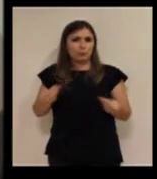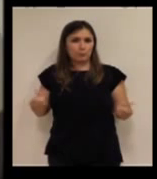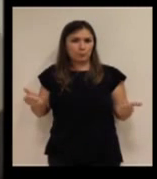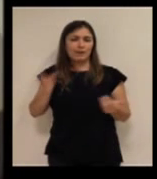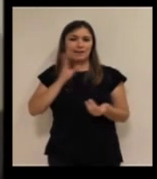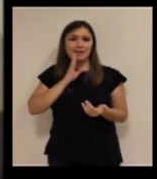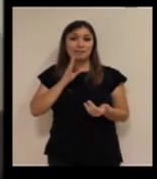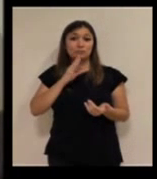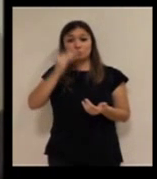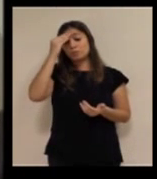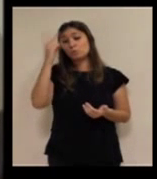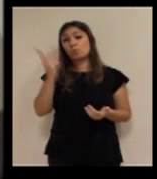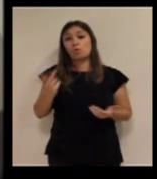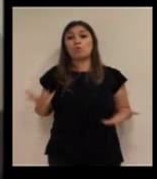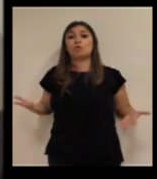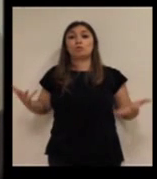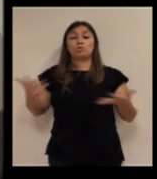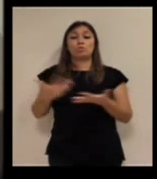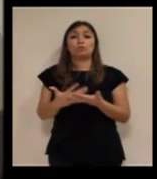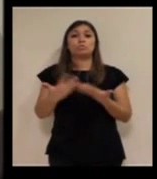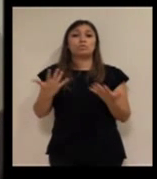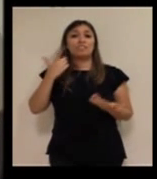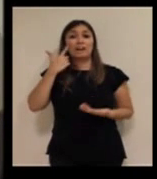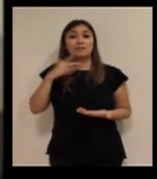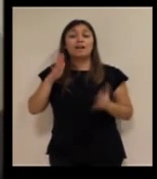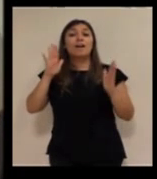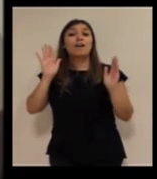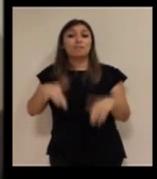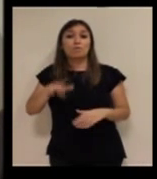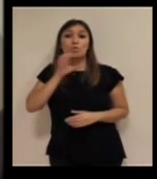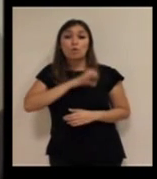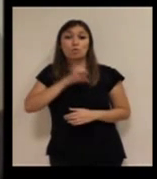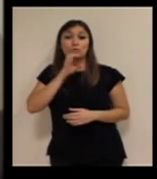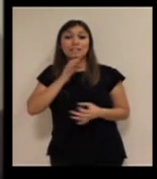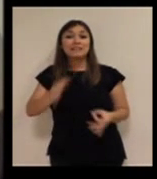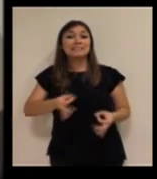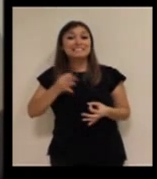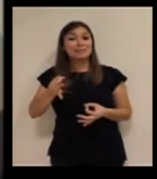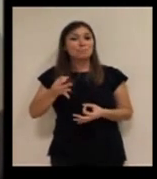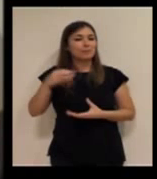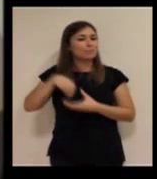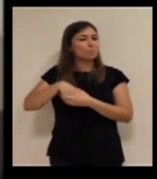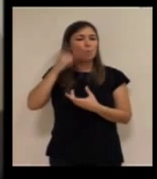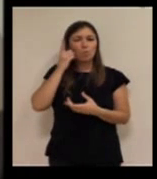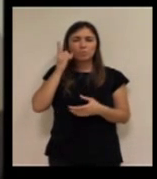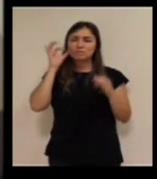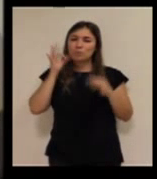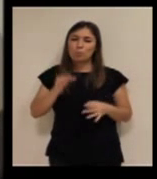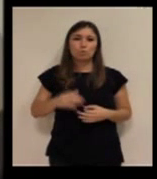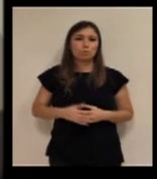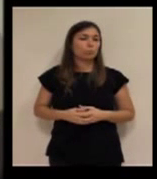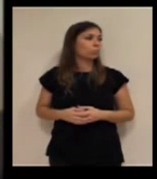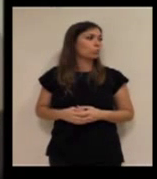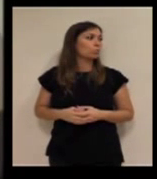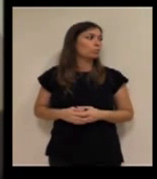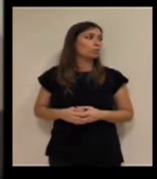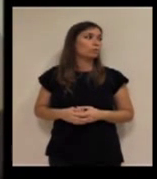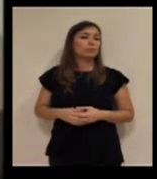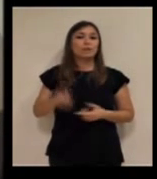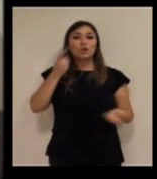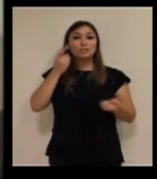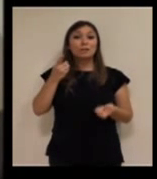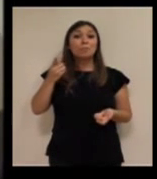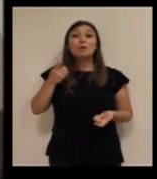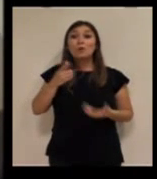Creo que serían las dos cosas. Fijaos que al final es curioso, siempre sobre telefonía móvil, seguramente. Pero el usuario no lo percibiría.